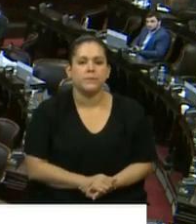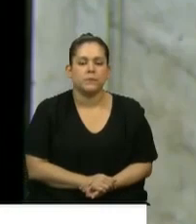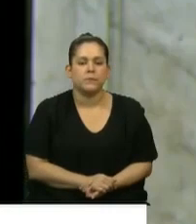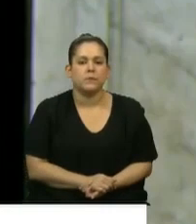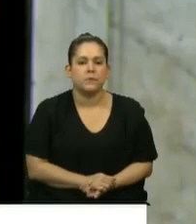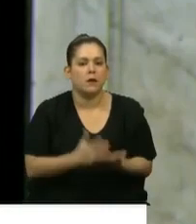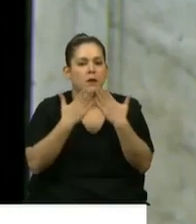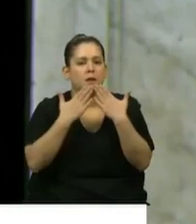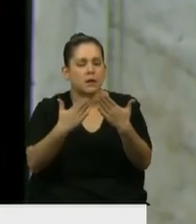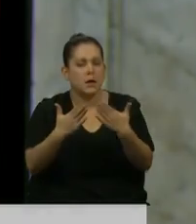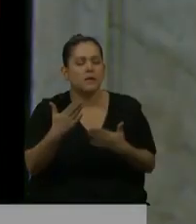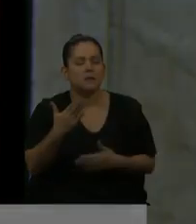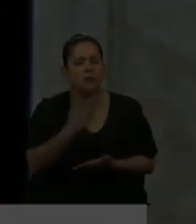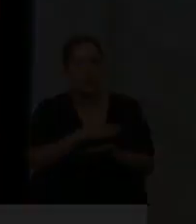Gracias, diputado Pastori.